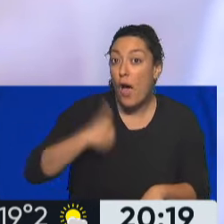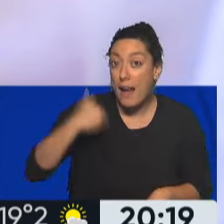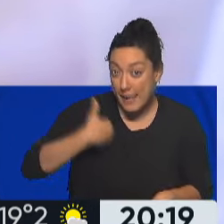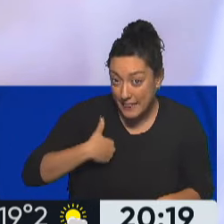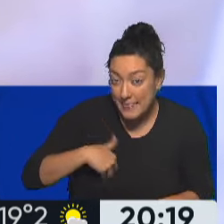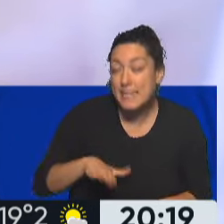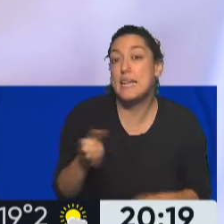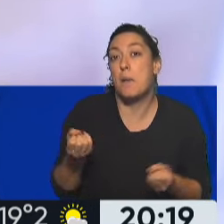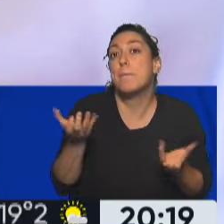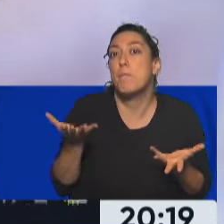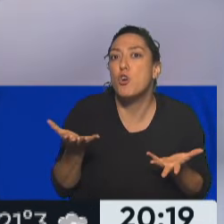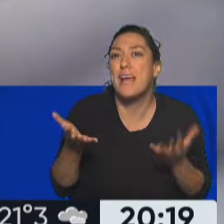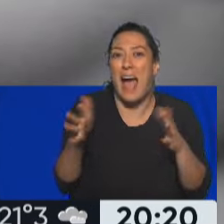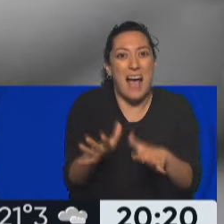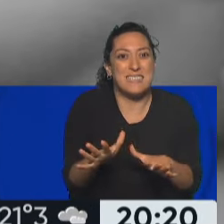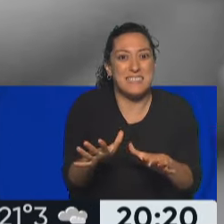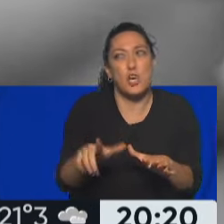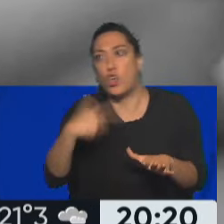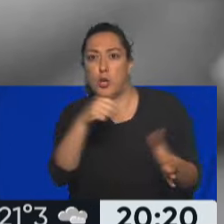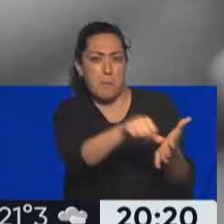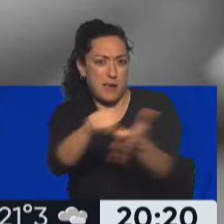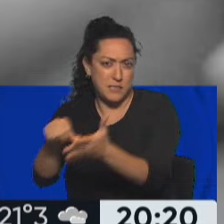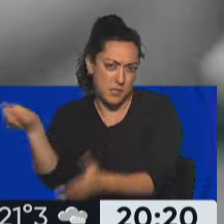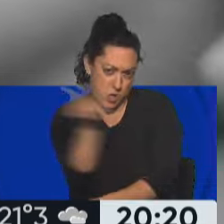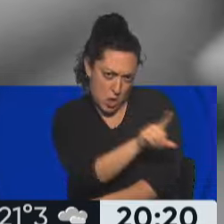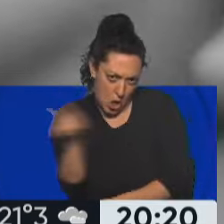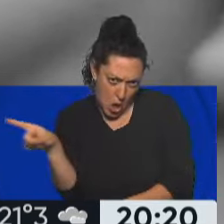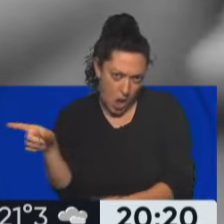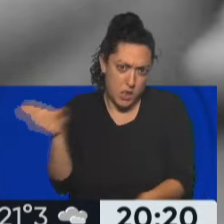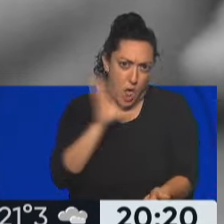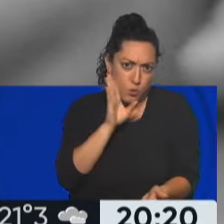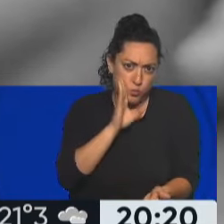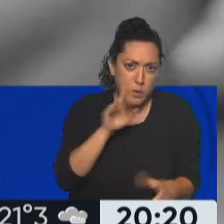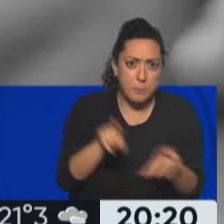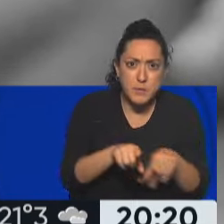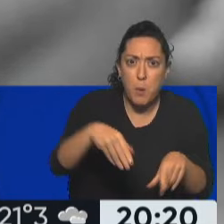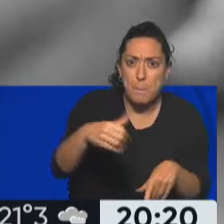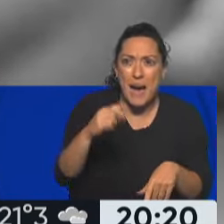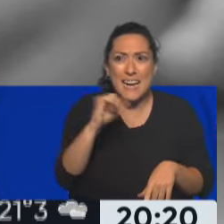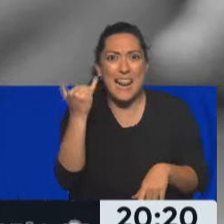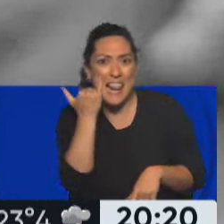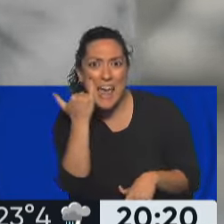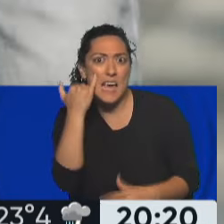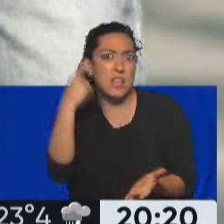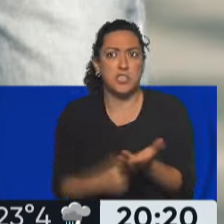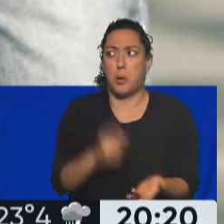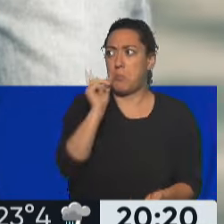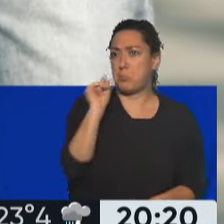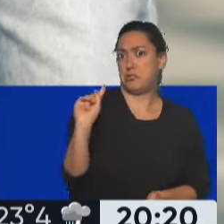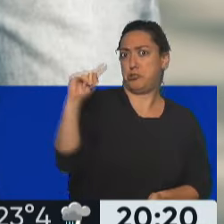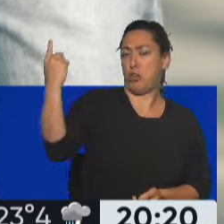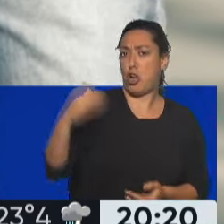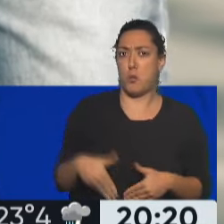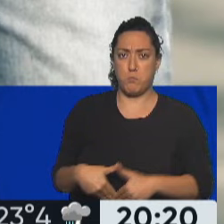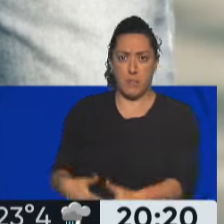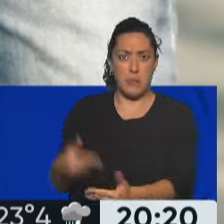porque no pasa así, Fátima, por ejemplo, en otros países como Estados Unidos, como vemos el caso de Marley, que decide ser papá solo, va a subrogar al vientre.